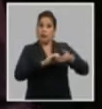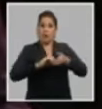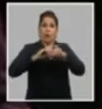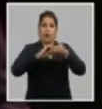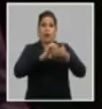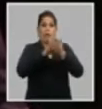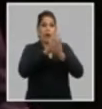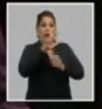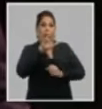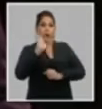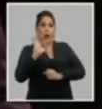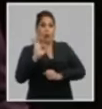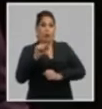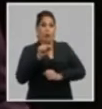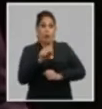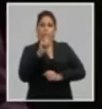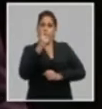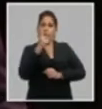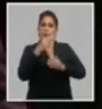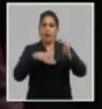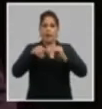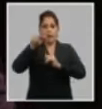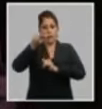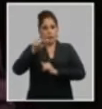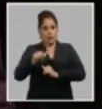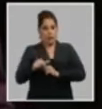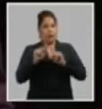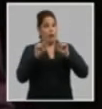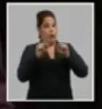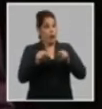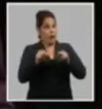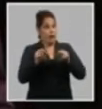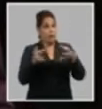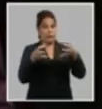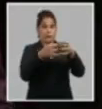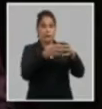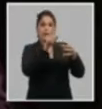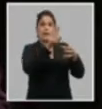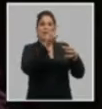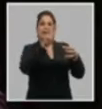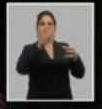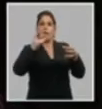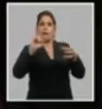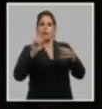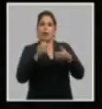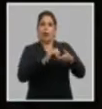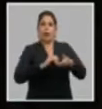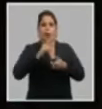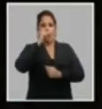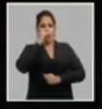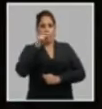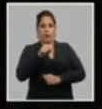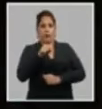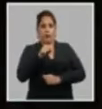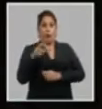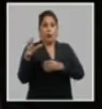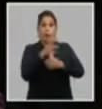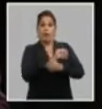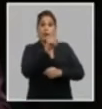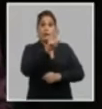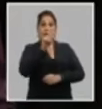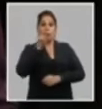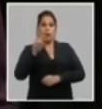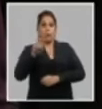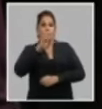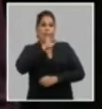Manuel Barrero Cruz primer ministro estuvo integrada por 136 compañeros de ellos 112